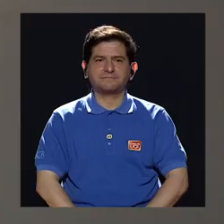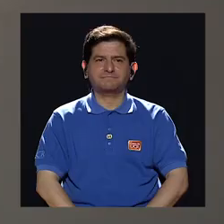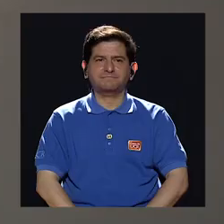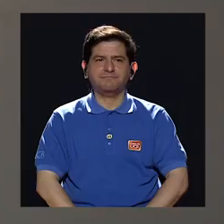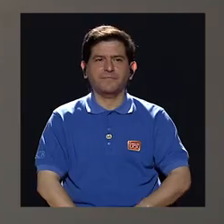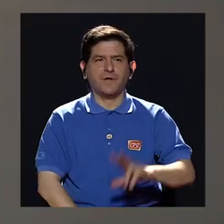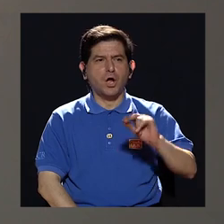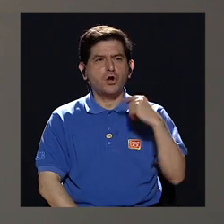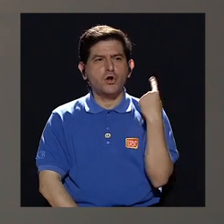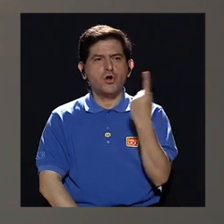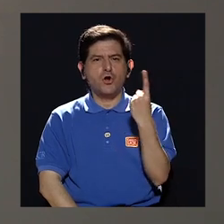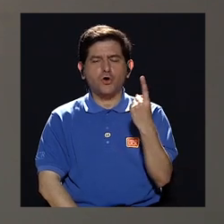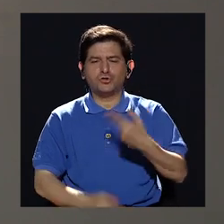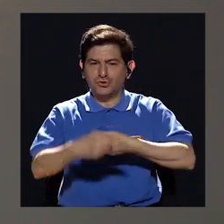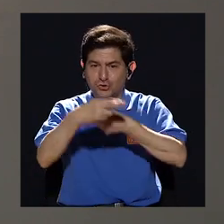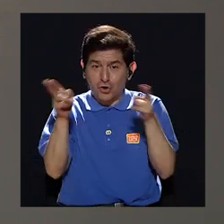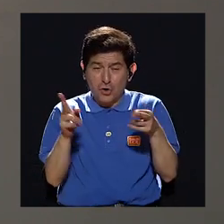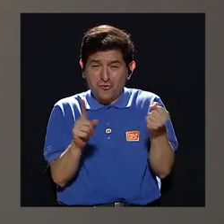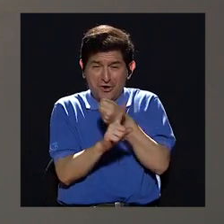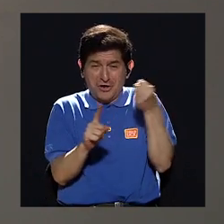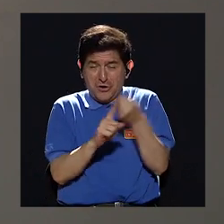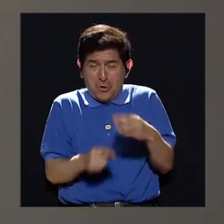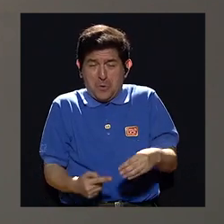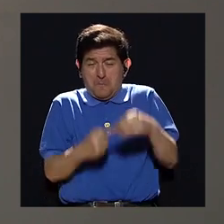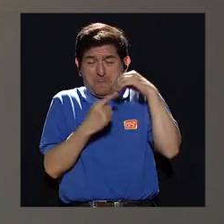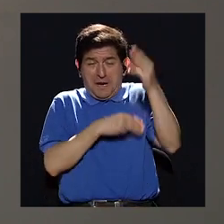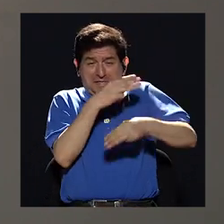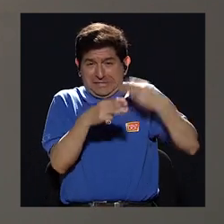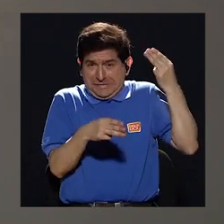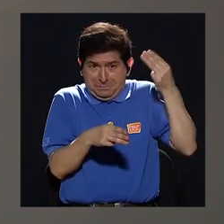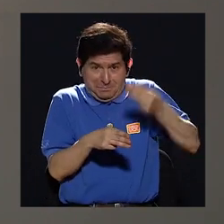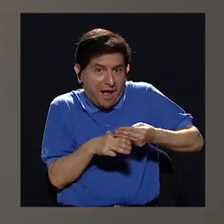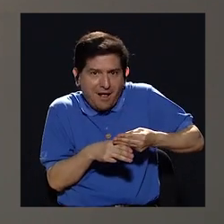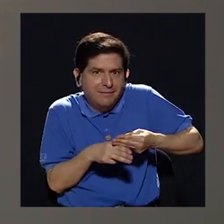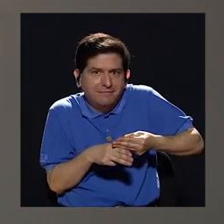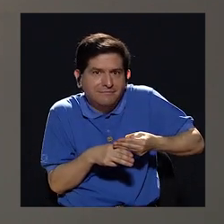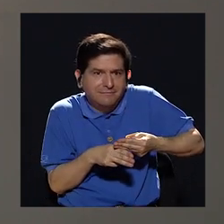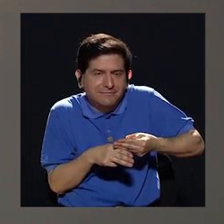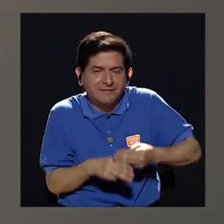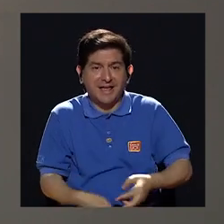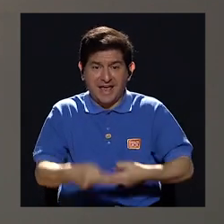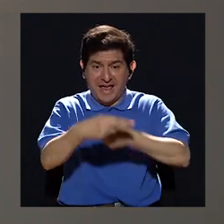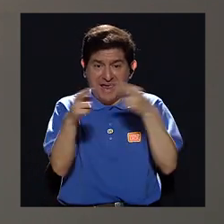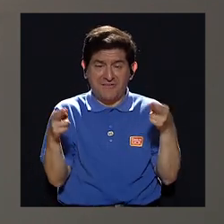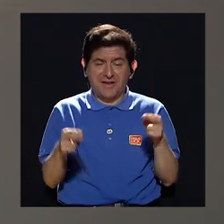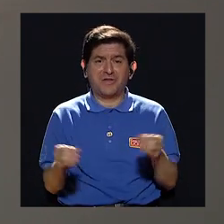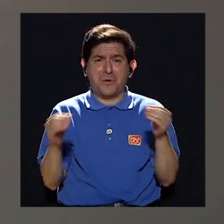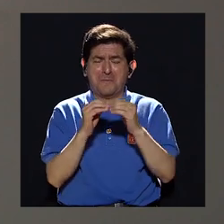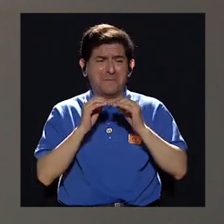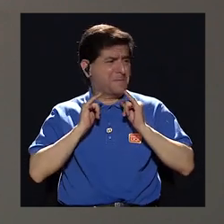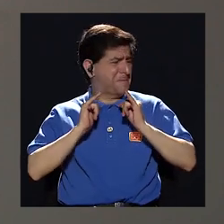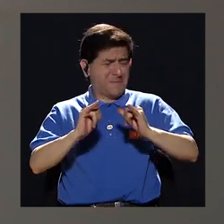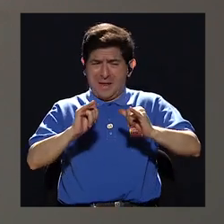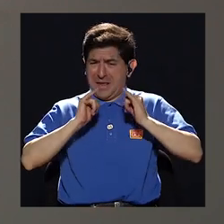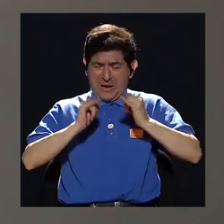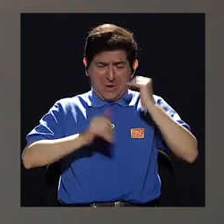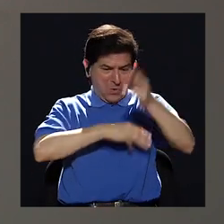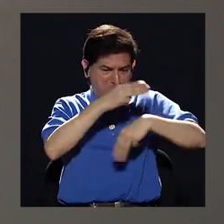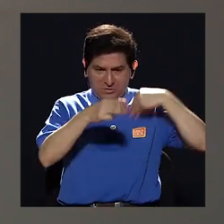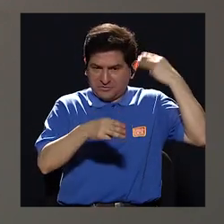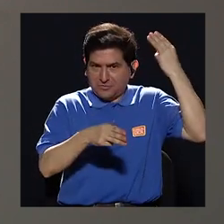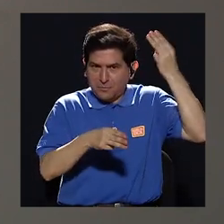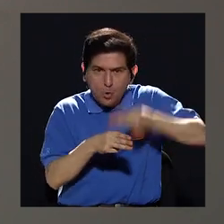No solamente es la región más violenta del mundo, sino que es la región más desigual del